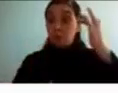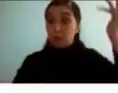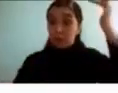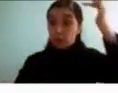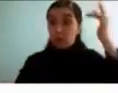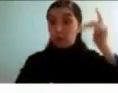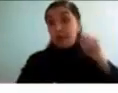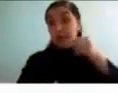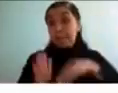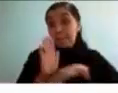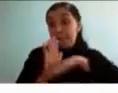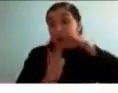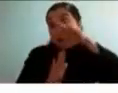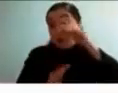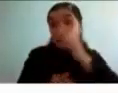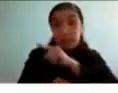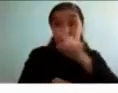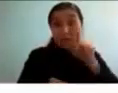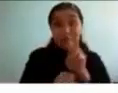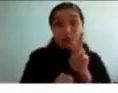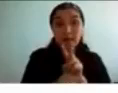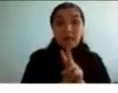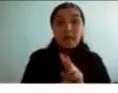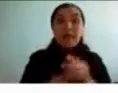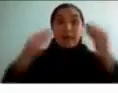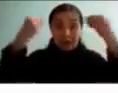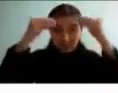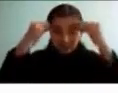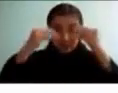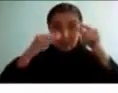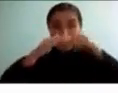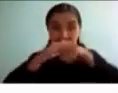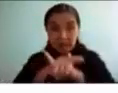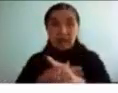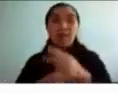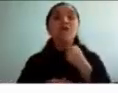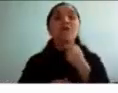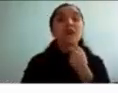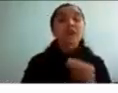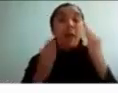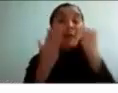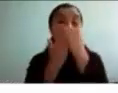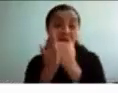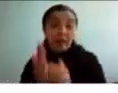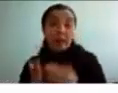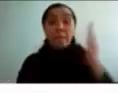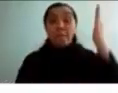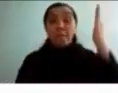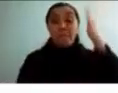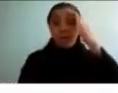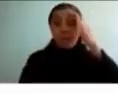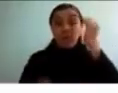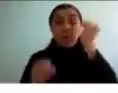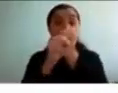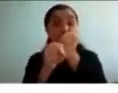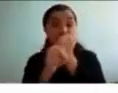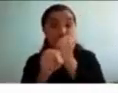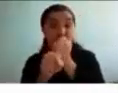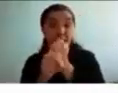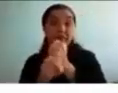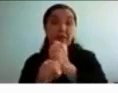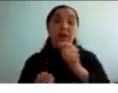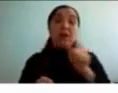flexibilidad cognitiva la interferencia la influencia verbal la planificación la memoria de trabajo el branch la toma de decisiones la condición social no es una función